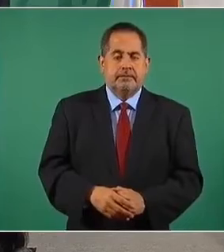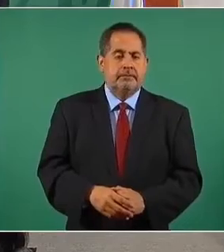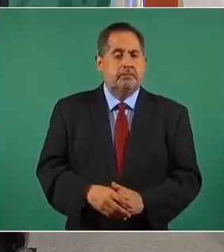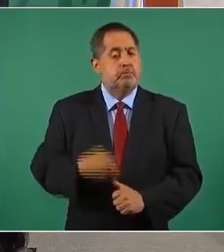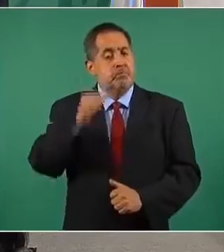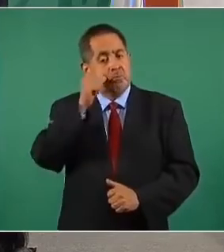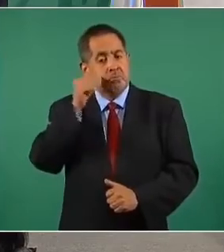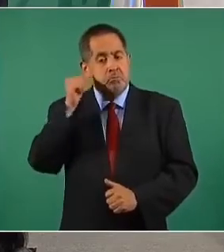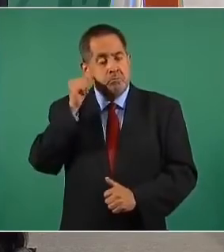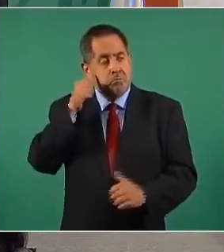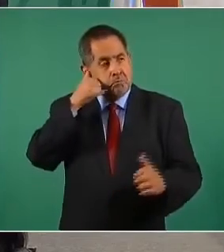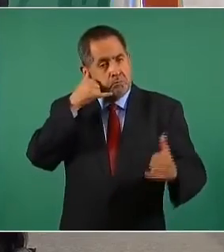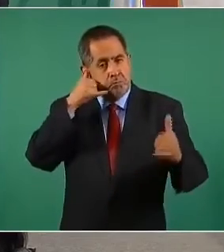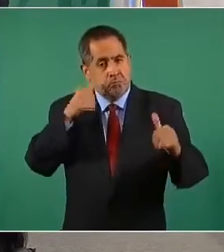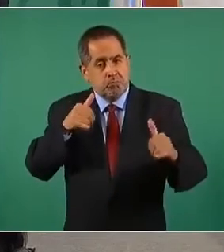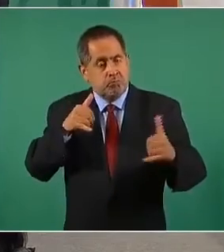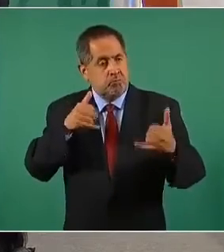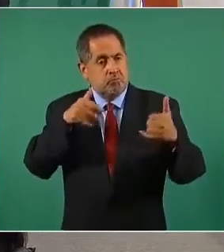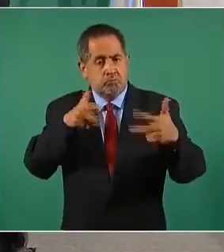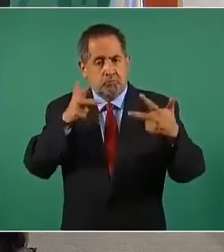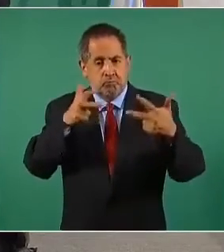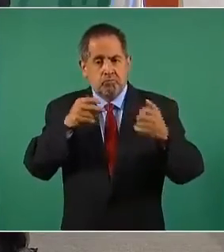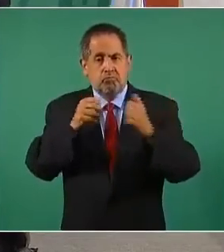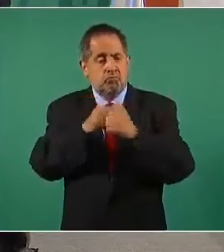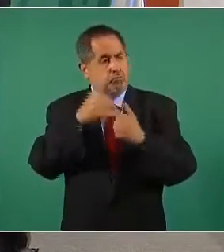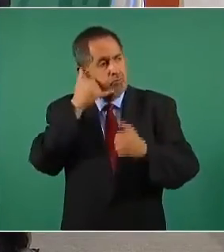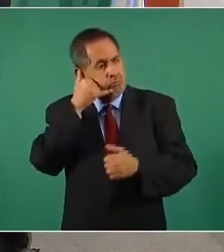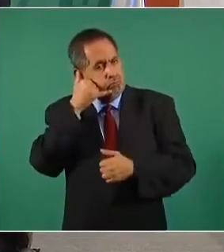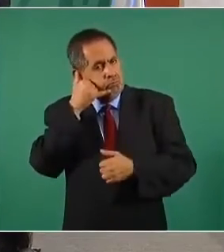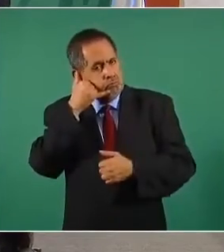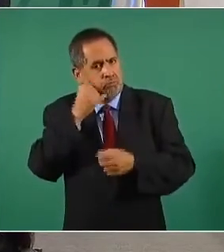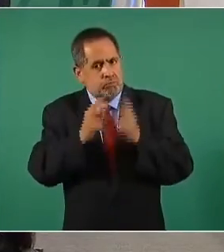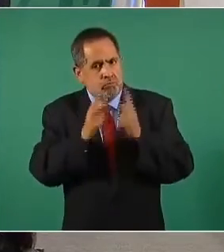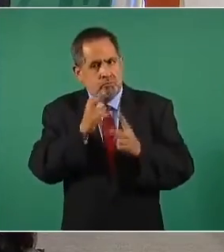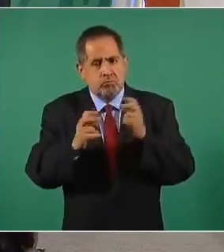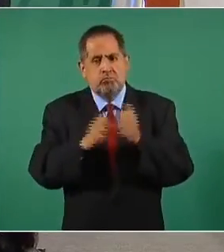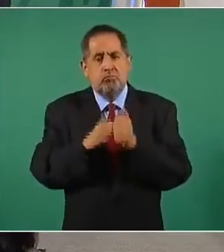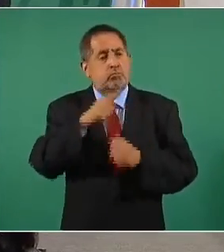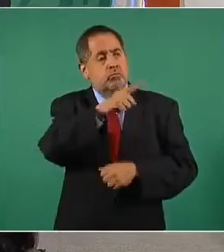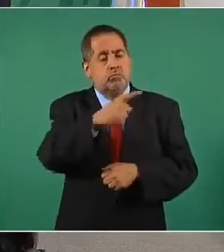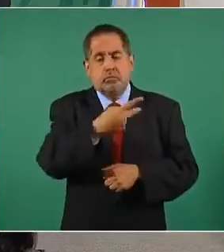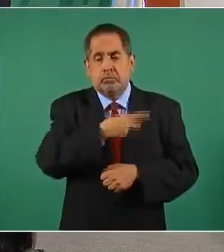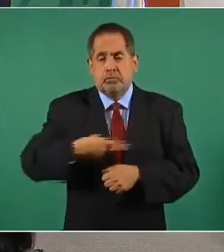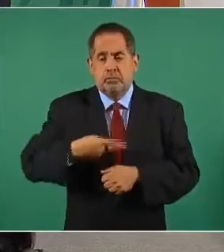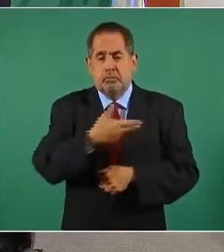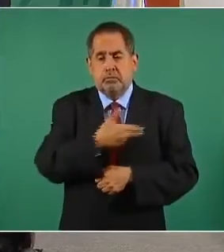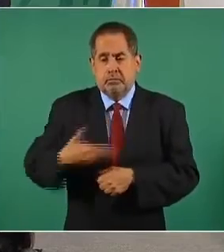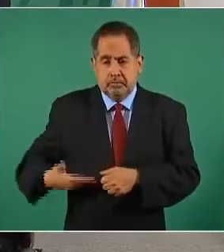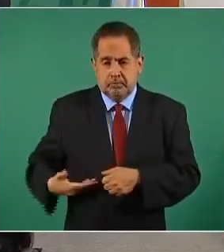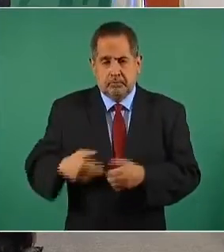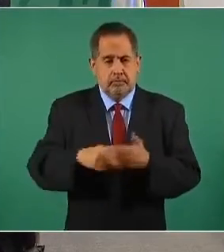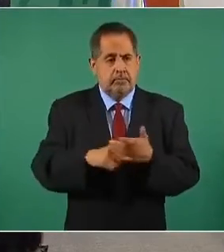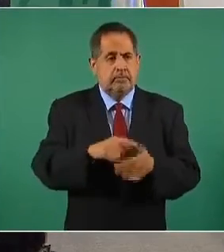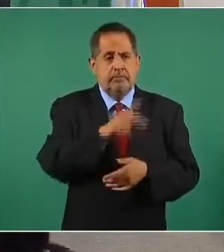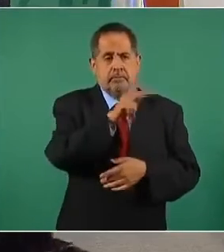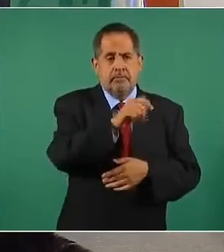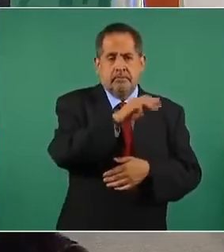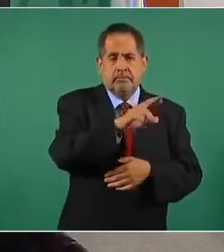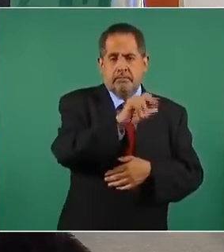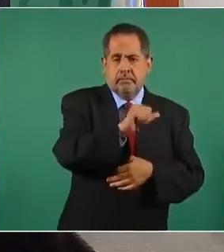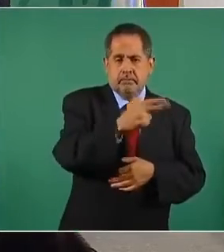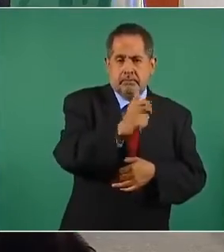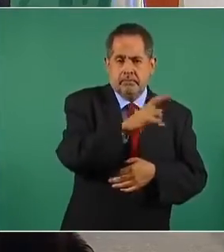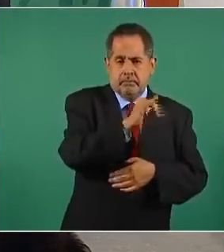Ayer se tuvo una llamada del señor presidente López Obrador con la vicepresidenta de los Estados Unidos, Kamala Harris.